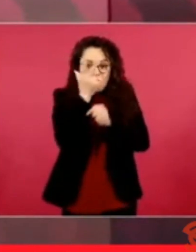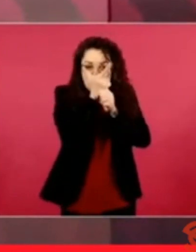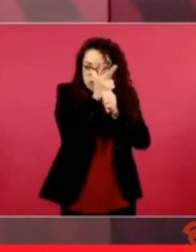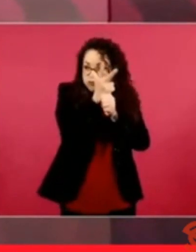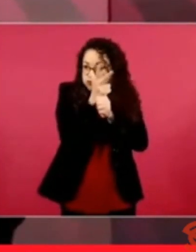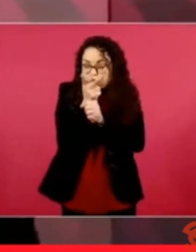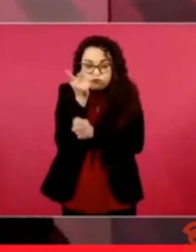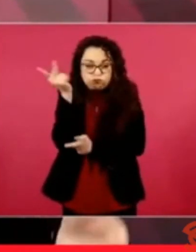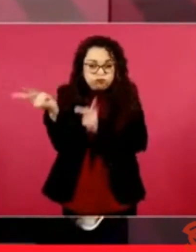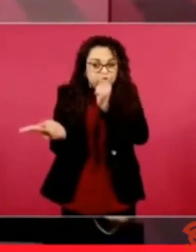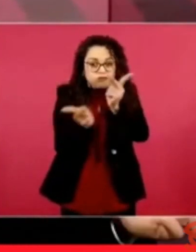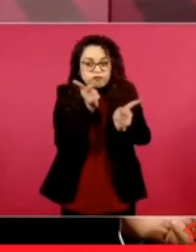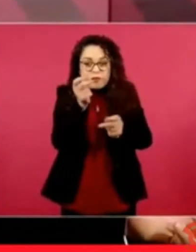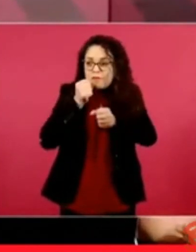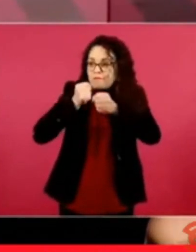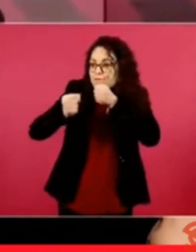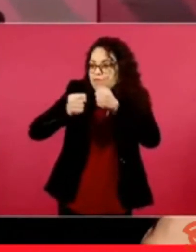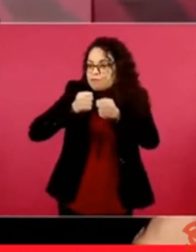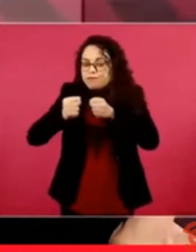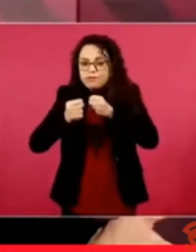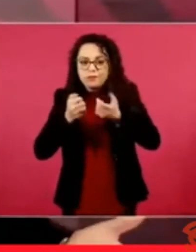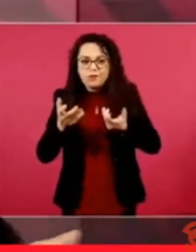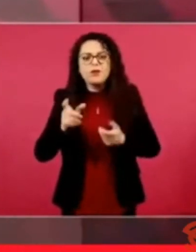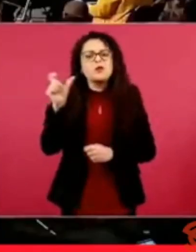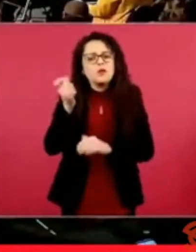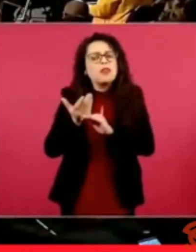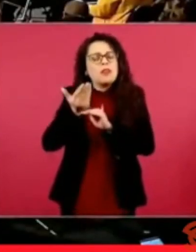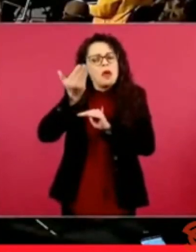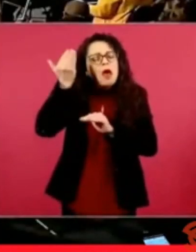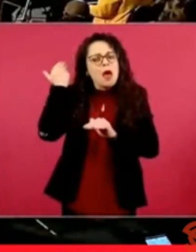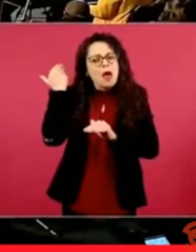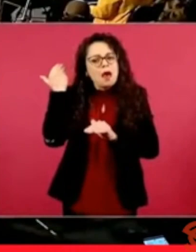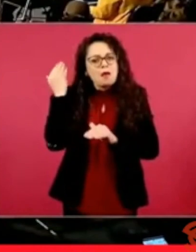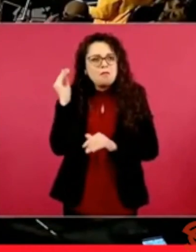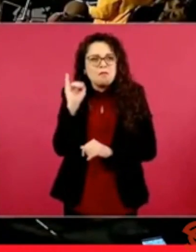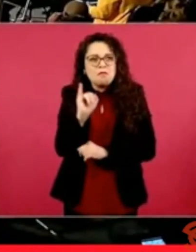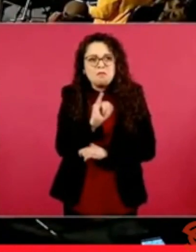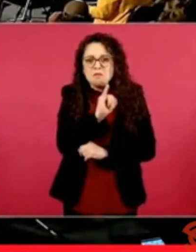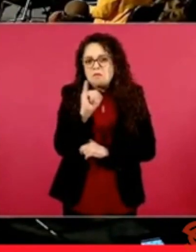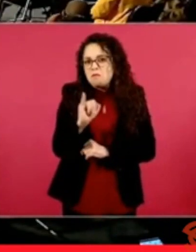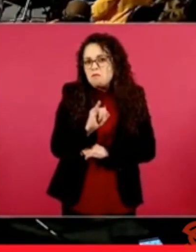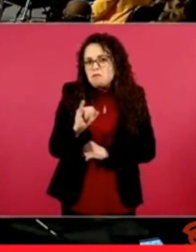que nosotros hicimos muchas marchas. Yo creo que